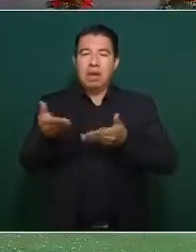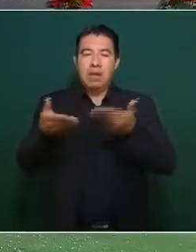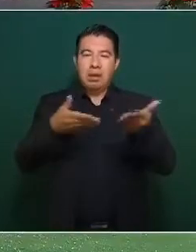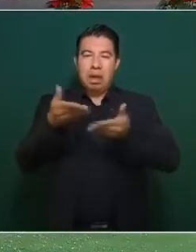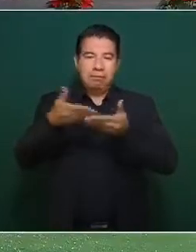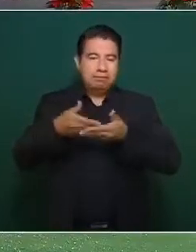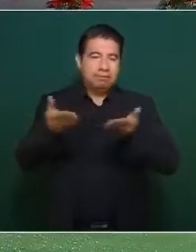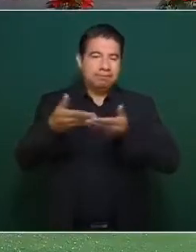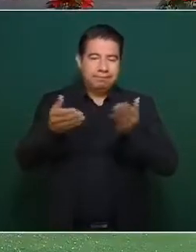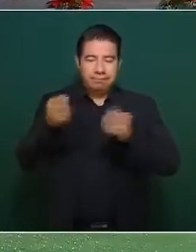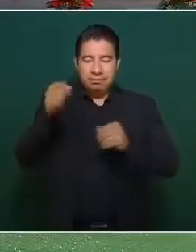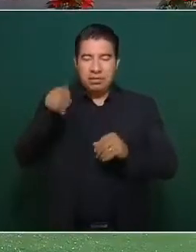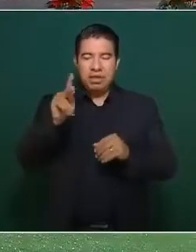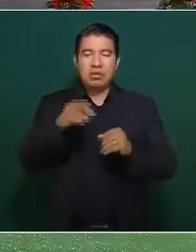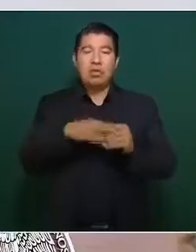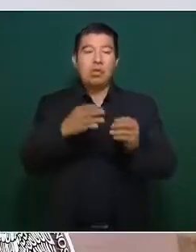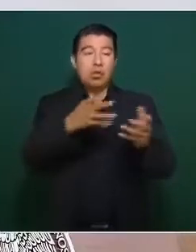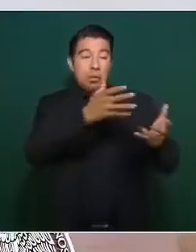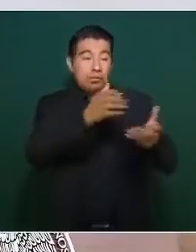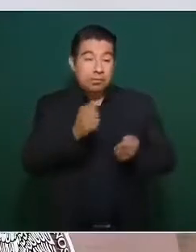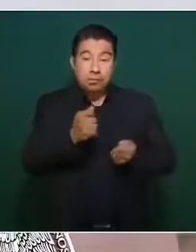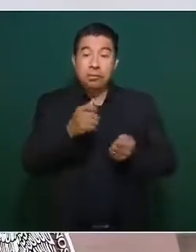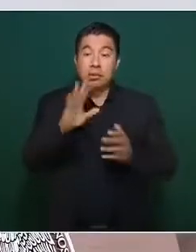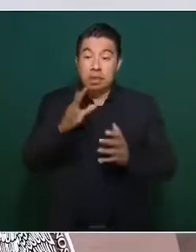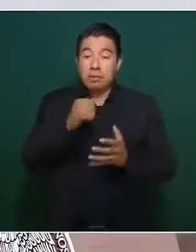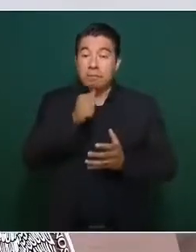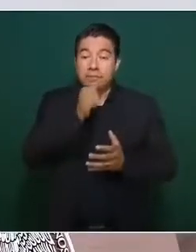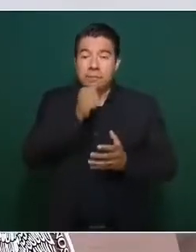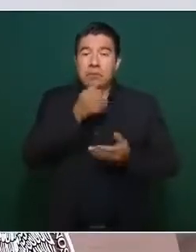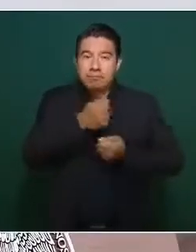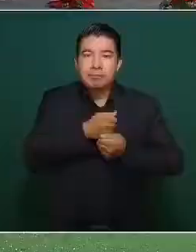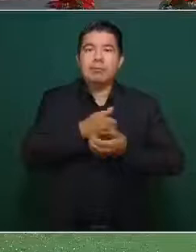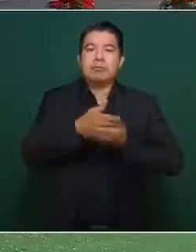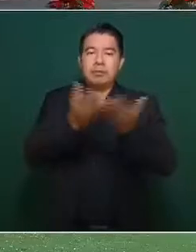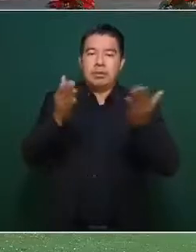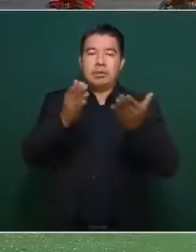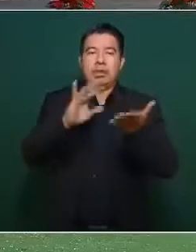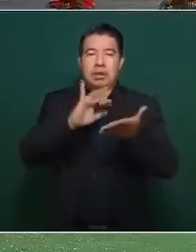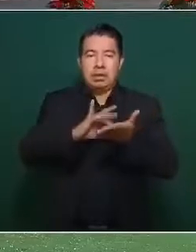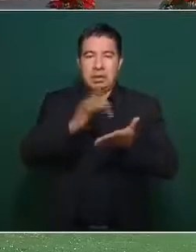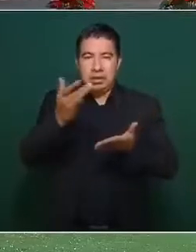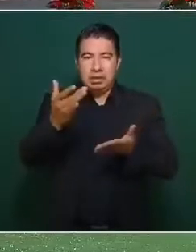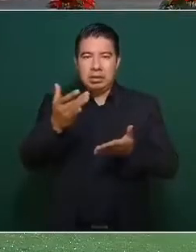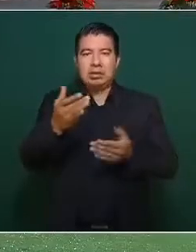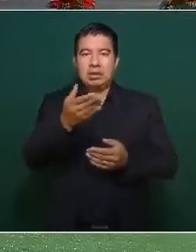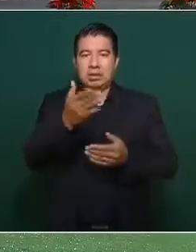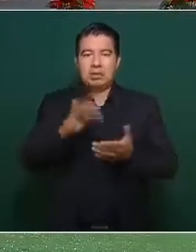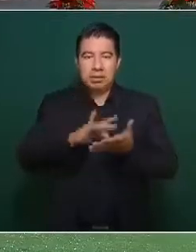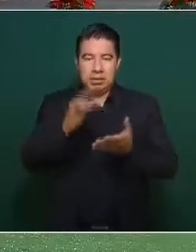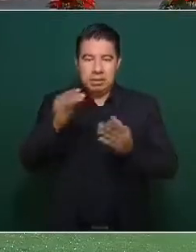enseres. Pero en cuanto se reciban, se van entregando. Muchas gracias. Es todo, señor presidente.